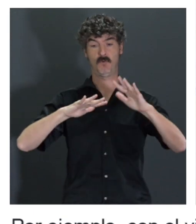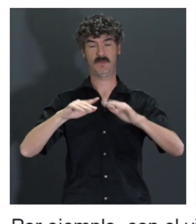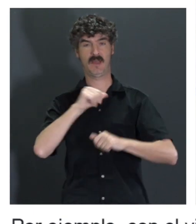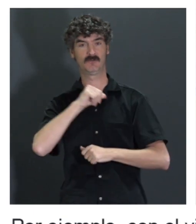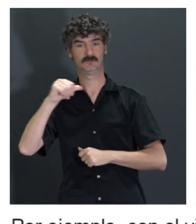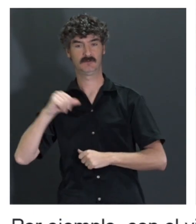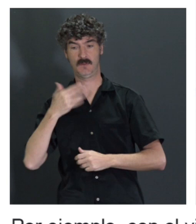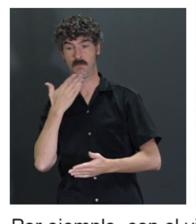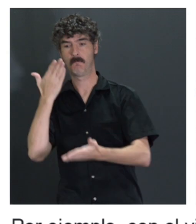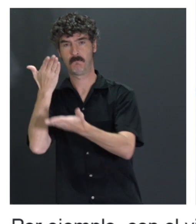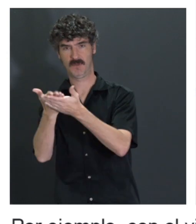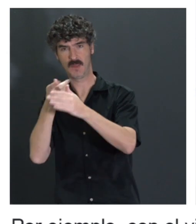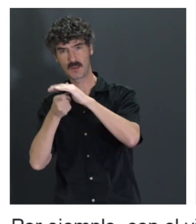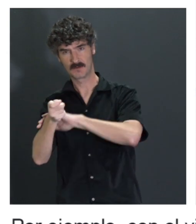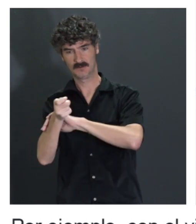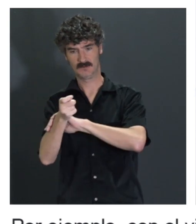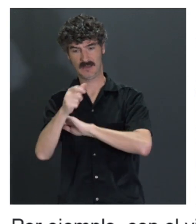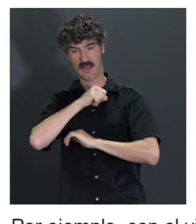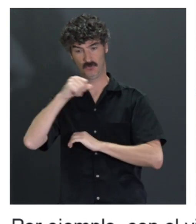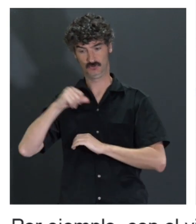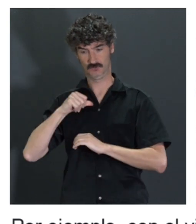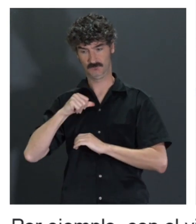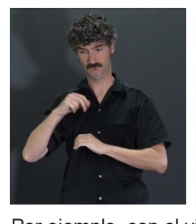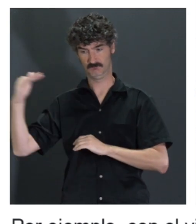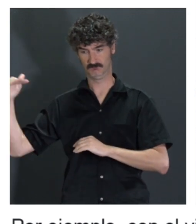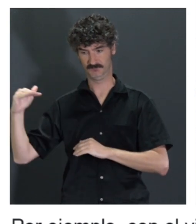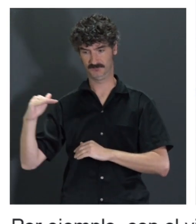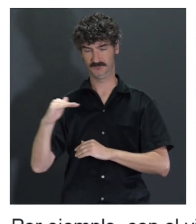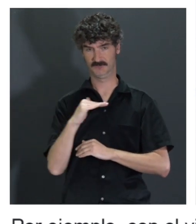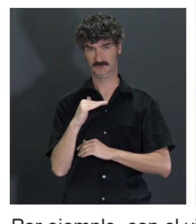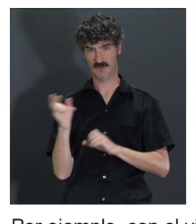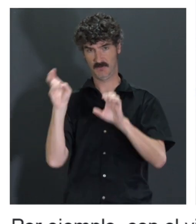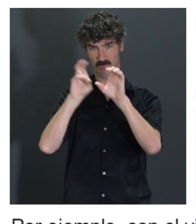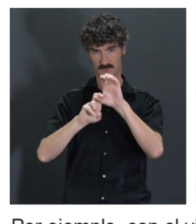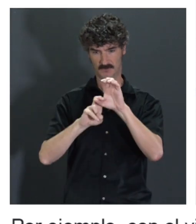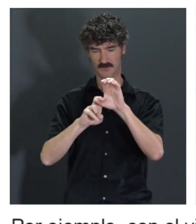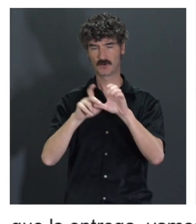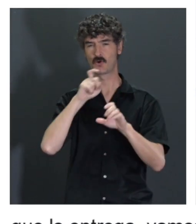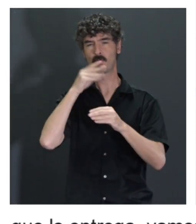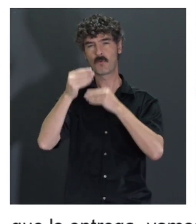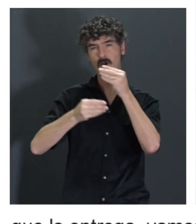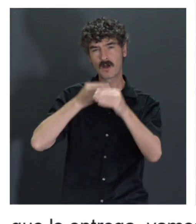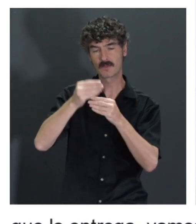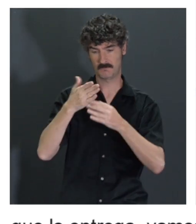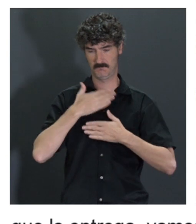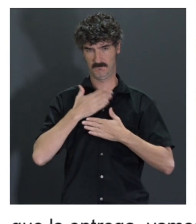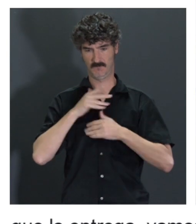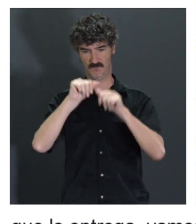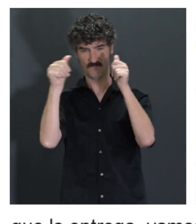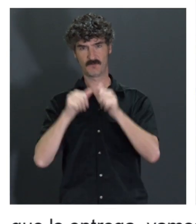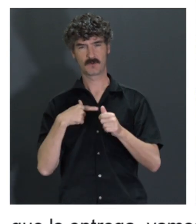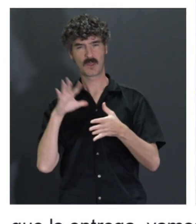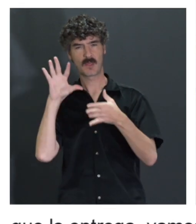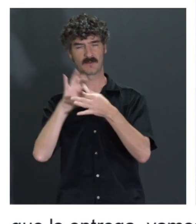hace la solicitud de que un vehículo autónomo venga a recogerlo, todos los pasos que tiene que seguir, por ejemplo, en mi caso, ¿no? ¿Cómo